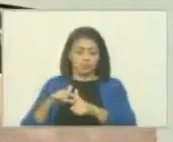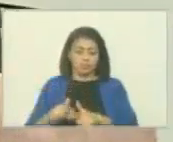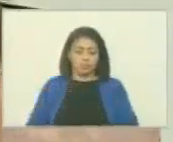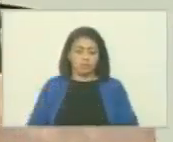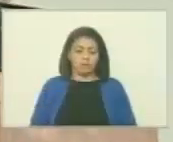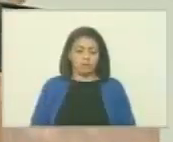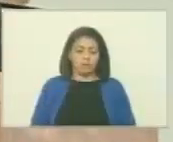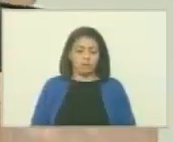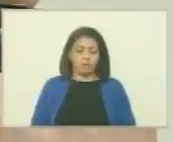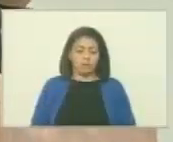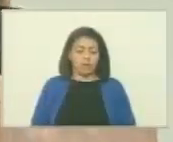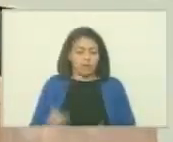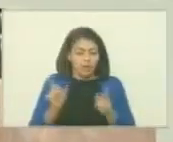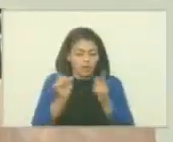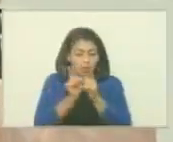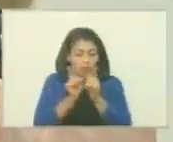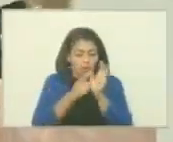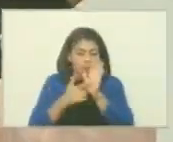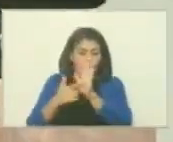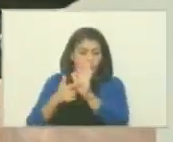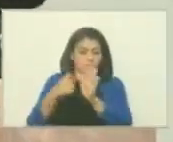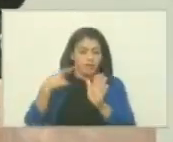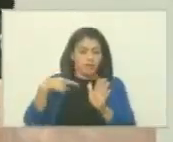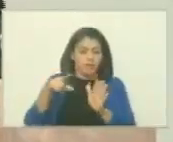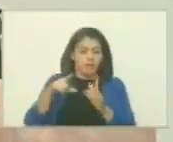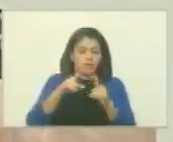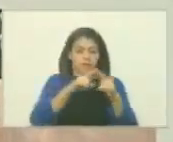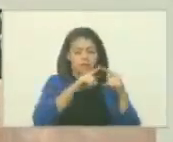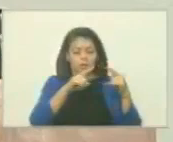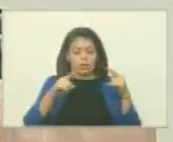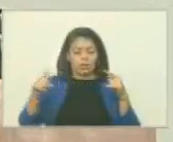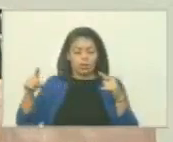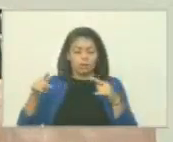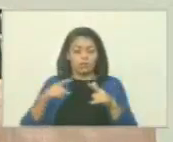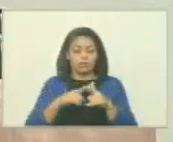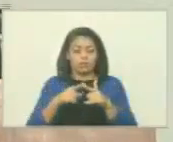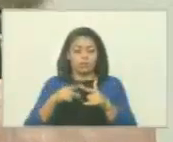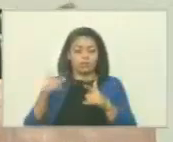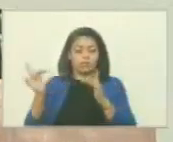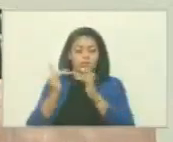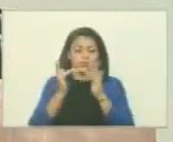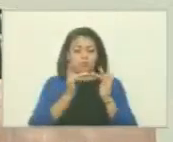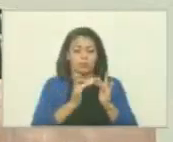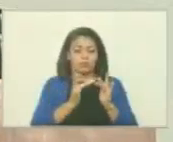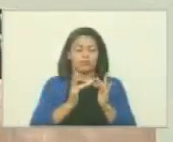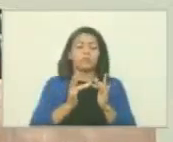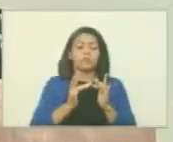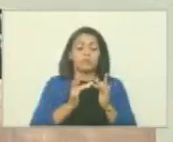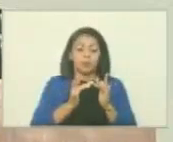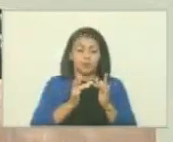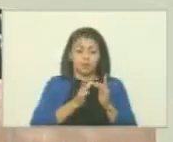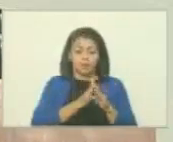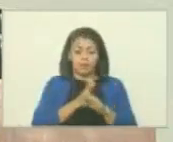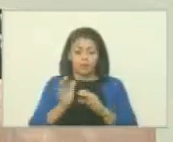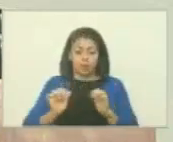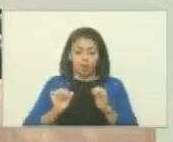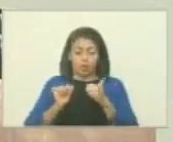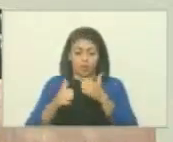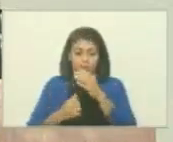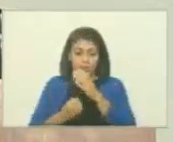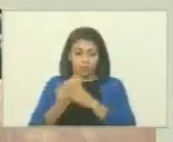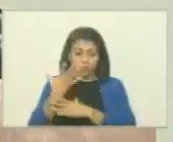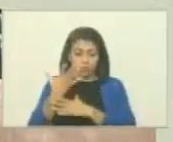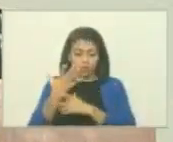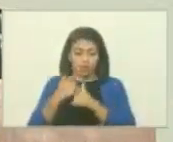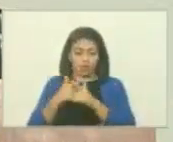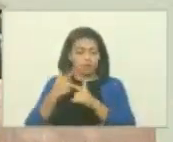como un pequeño gesto para demostrar que tenemos un hilo conductor y aquel hilo conductor nace en mi opinión un